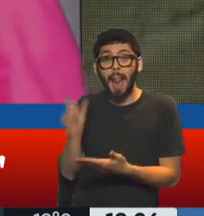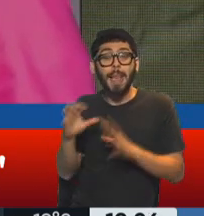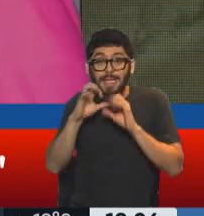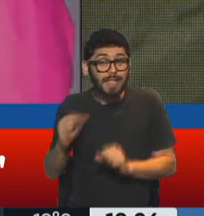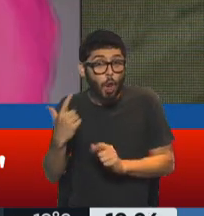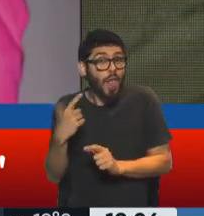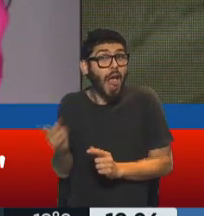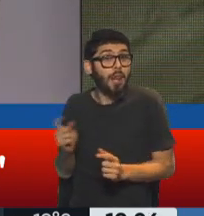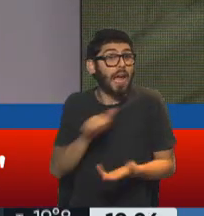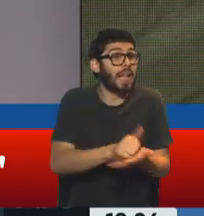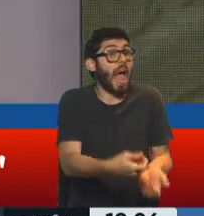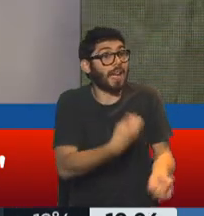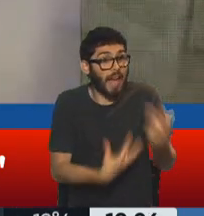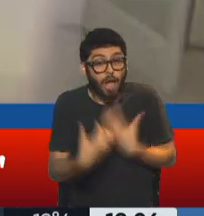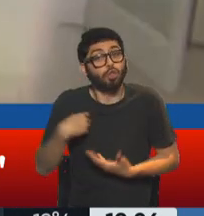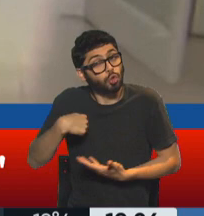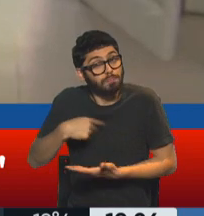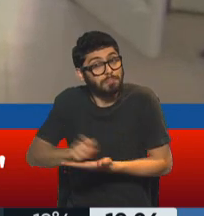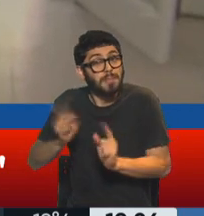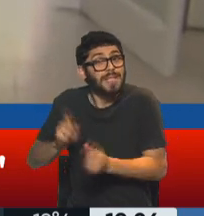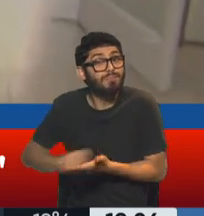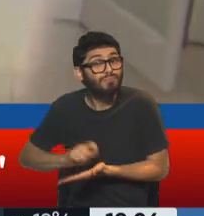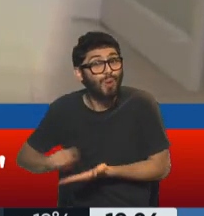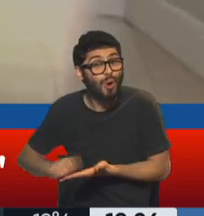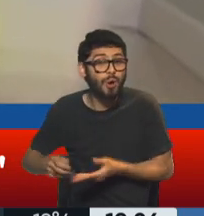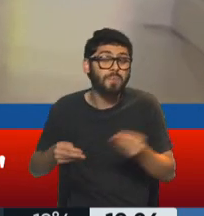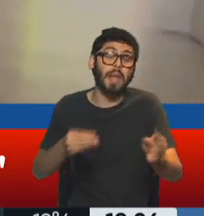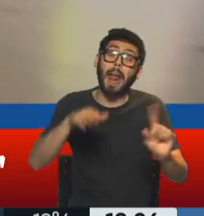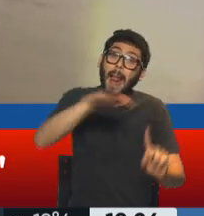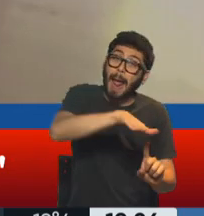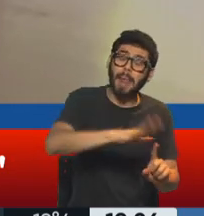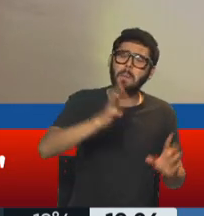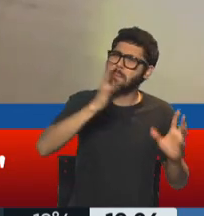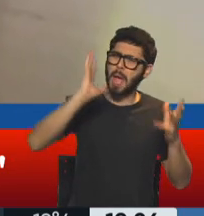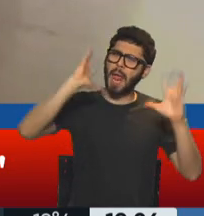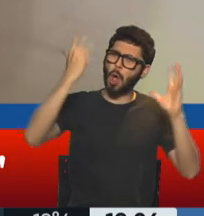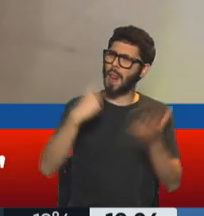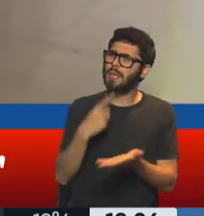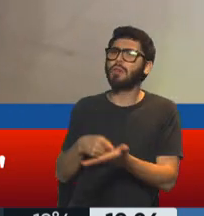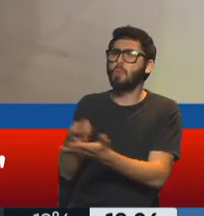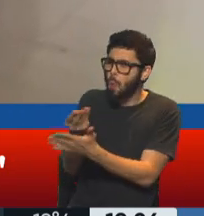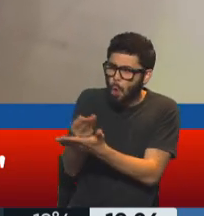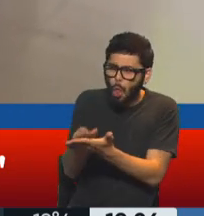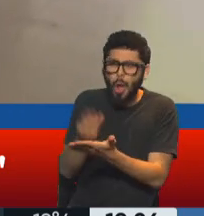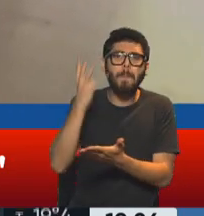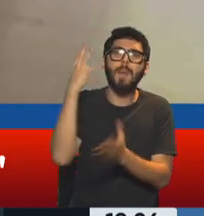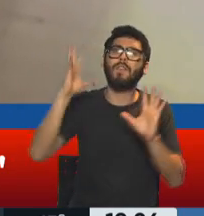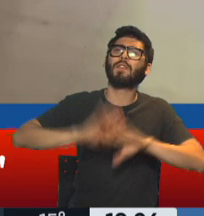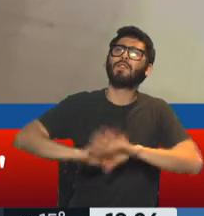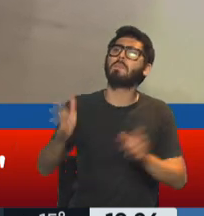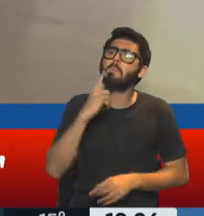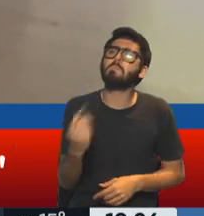contestaba sus cartas. Y la niña, yo creo que muy enojada, le decía, ¿por qué dejó de dibujar a Mafalda?